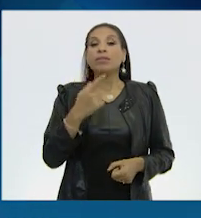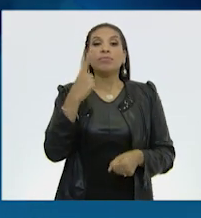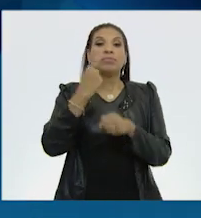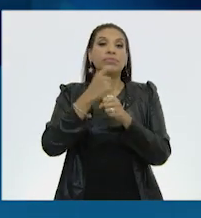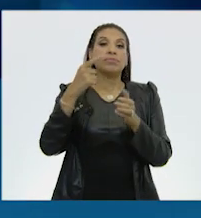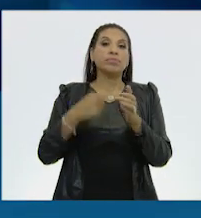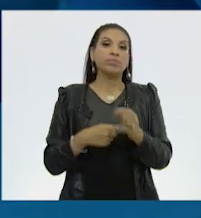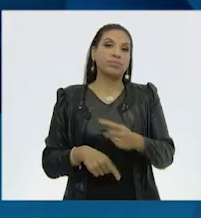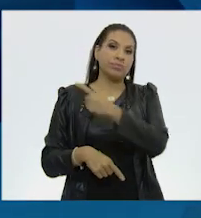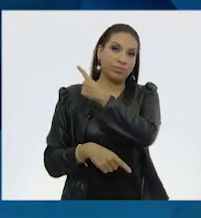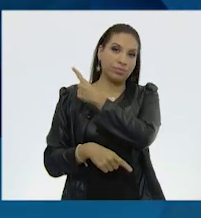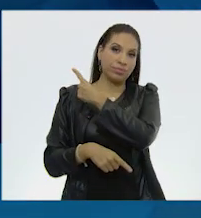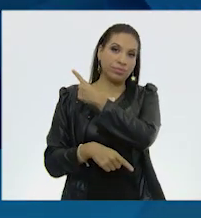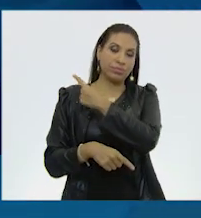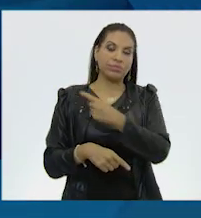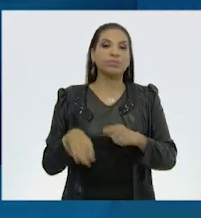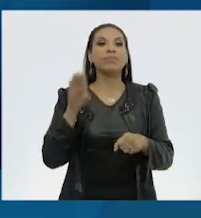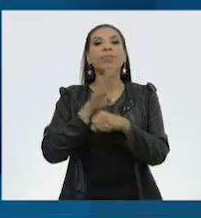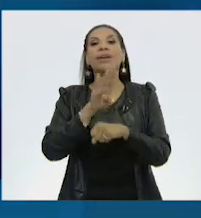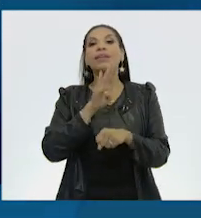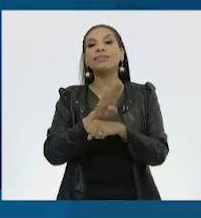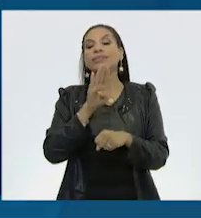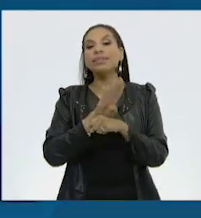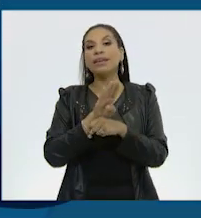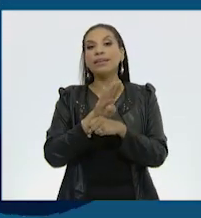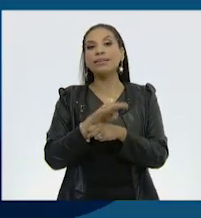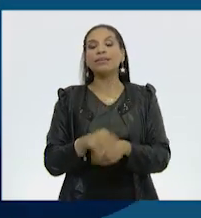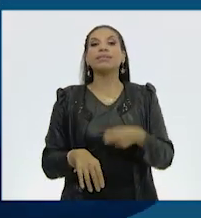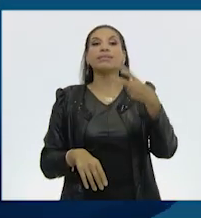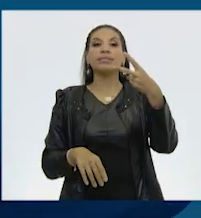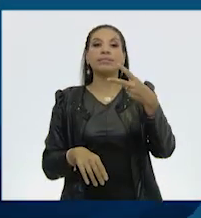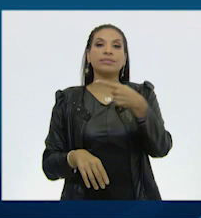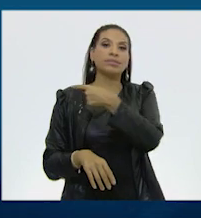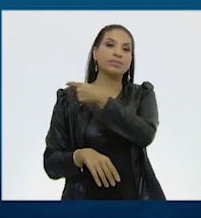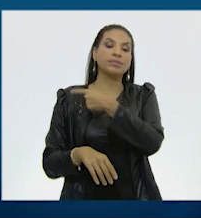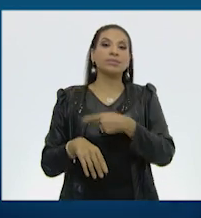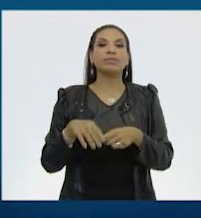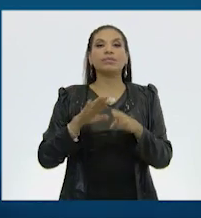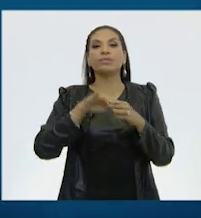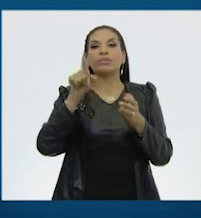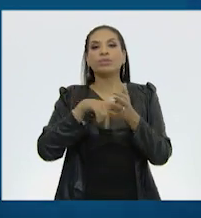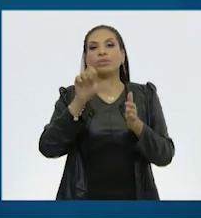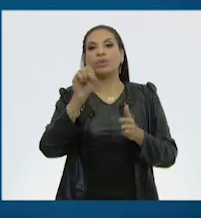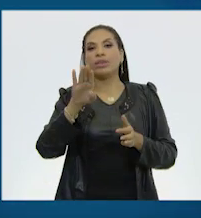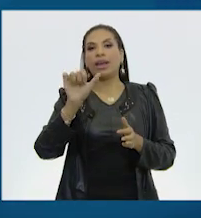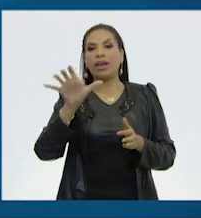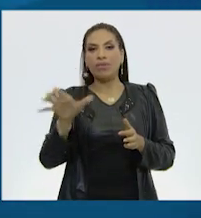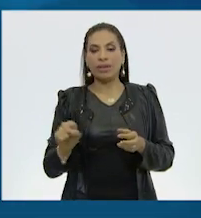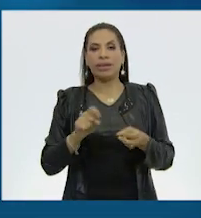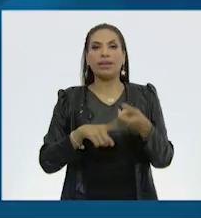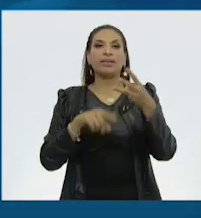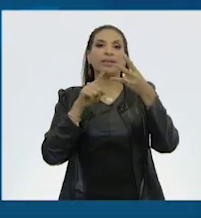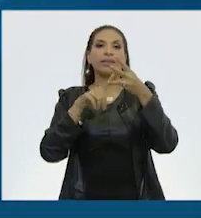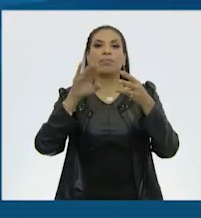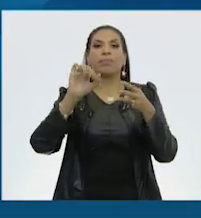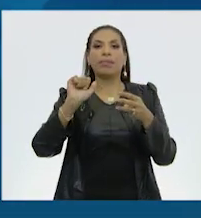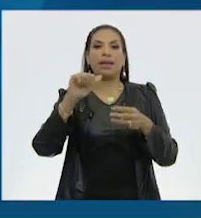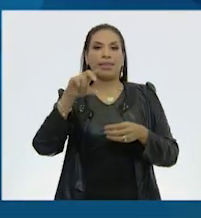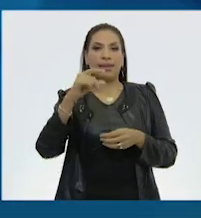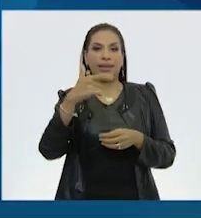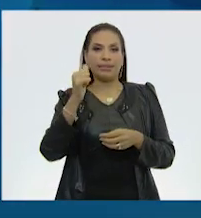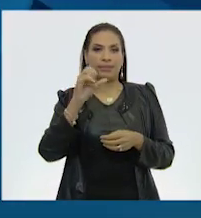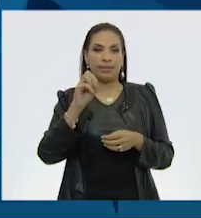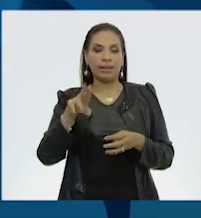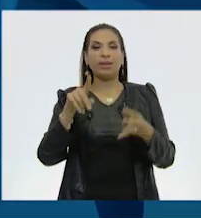primer lugar encontramos a Brasil, en el segundo lugar Sudáfrica, en tercer lugar Madagascar,